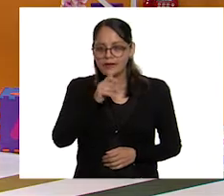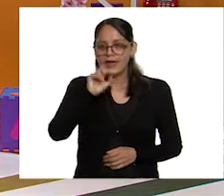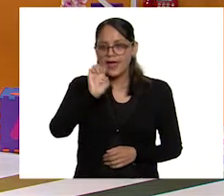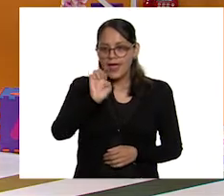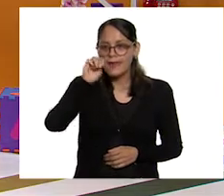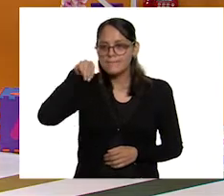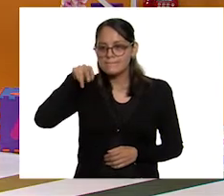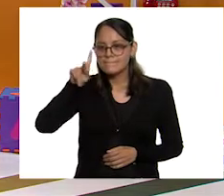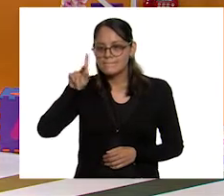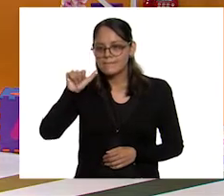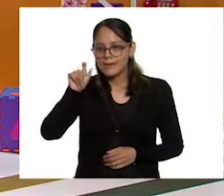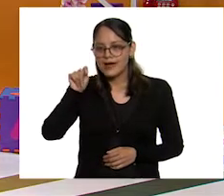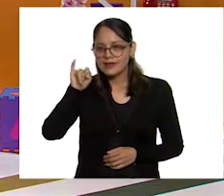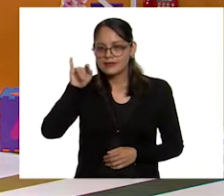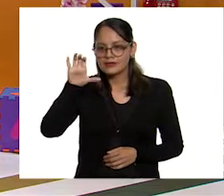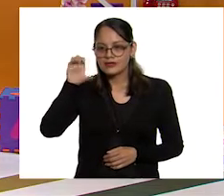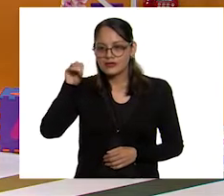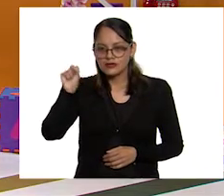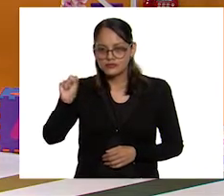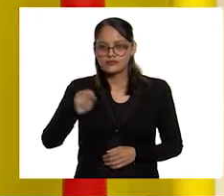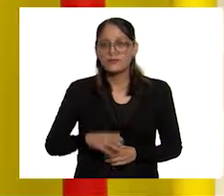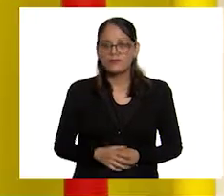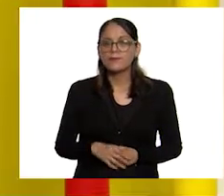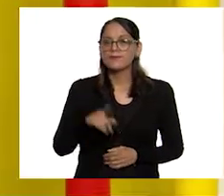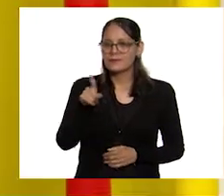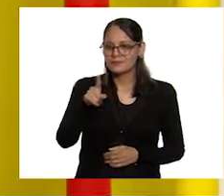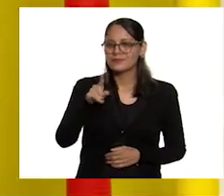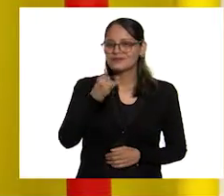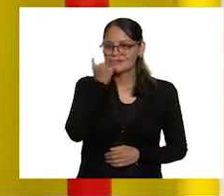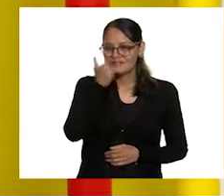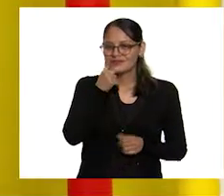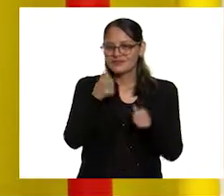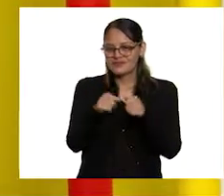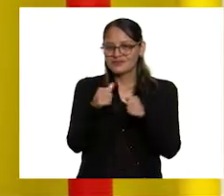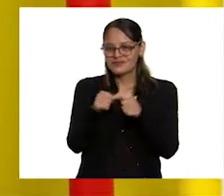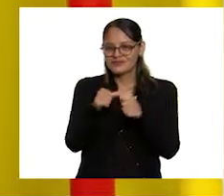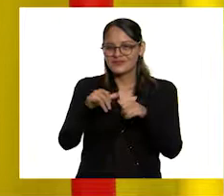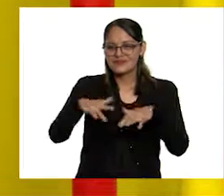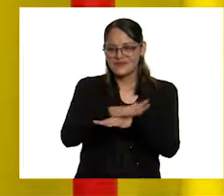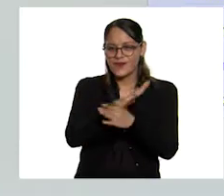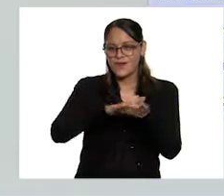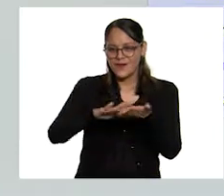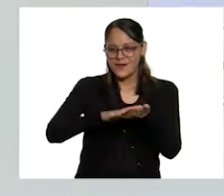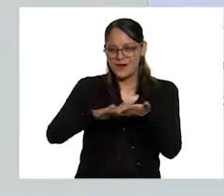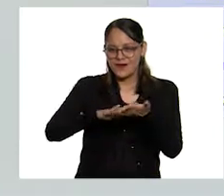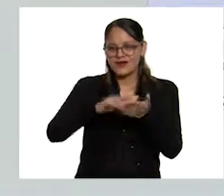Empáticos Ahí hay que cambiar algo, ¿verdad? Ya lo distinguieron auditivamente.